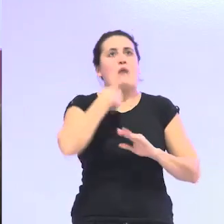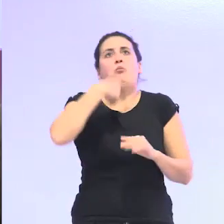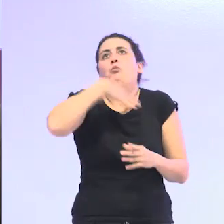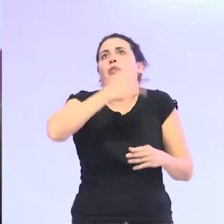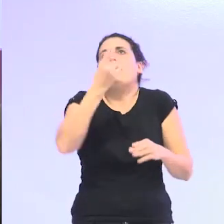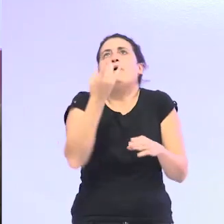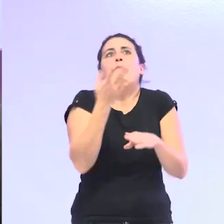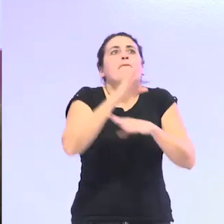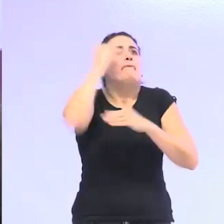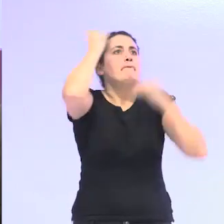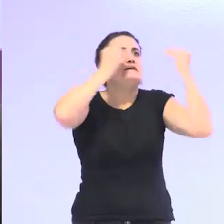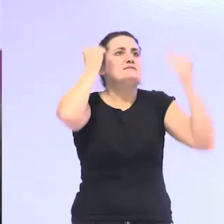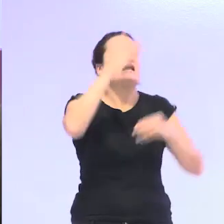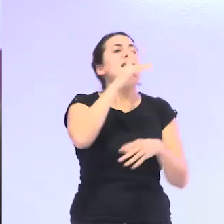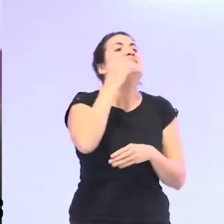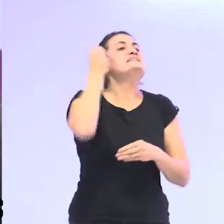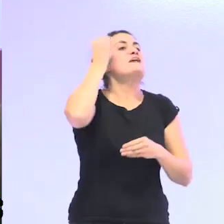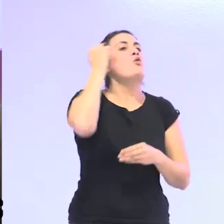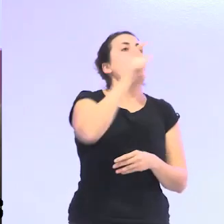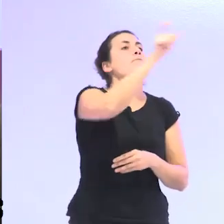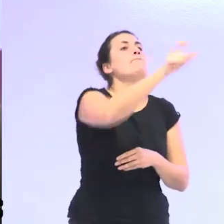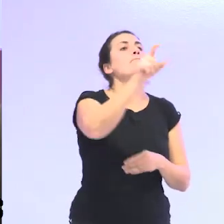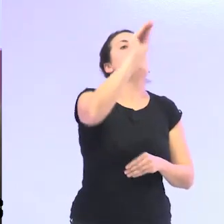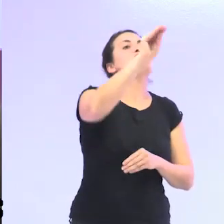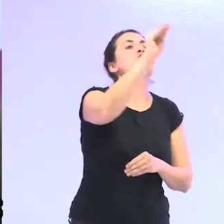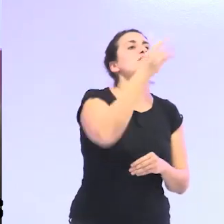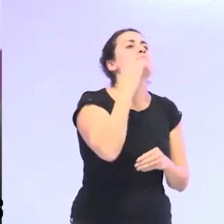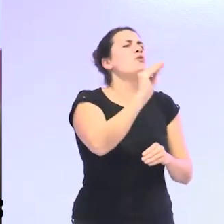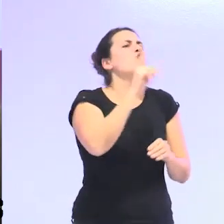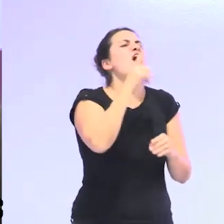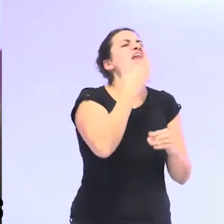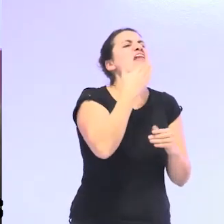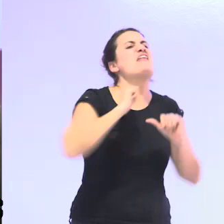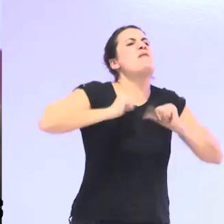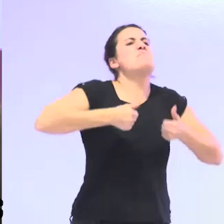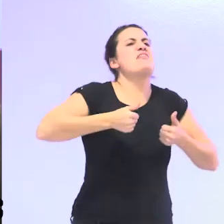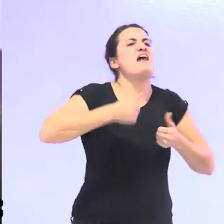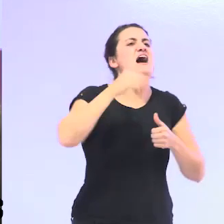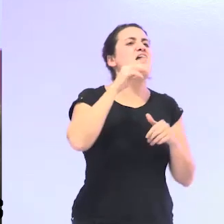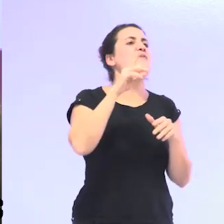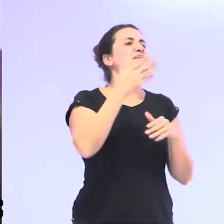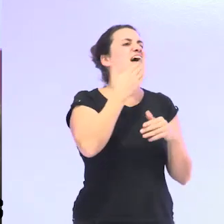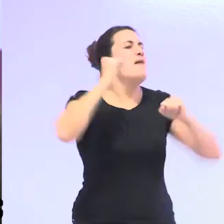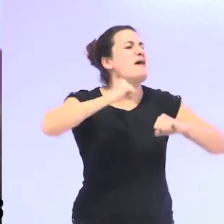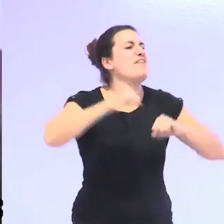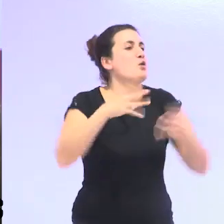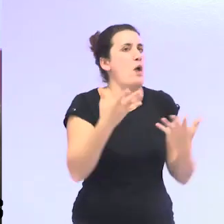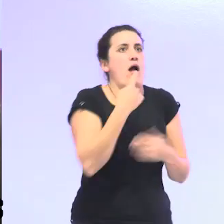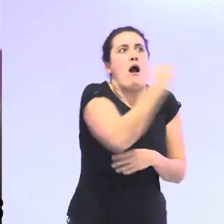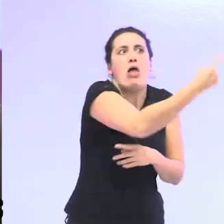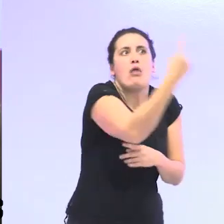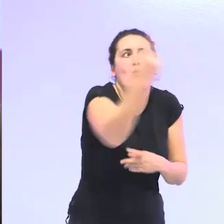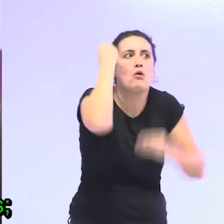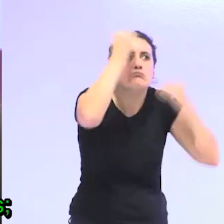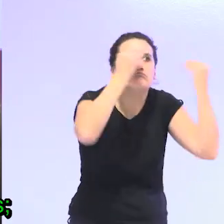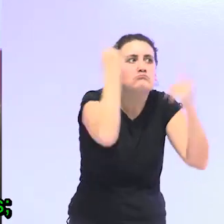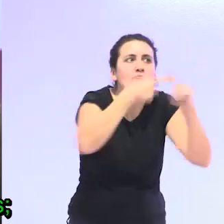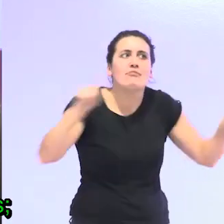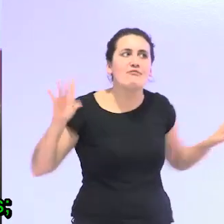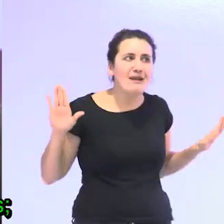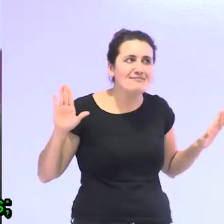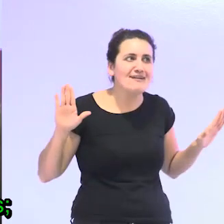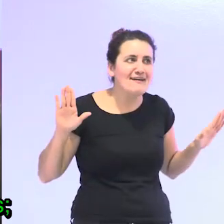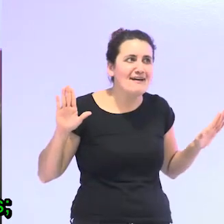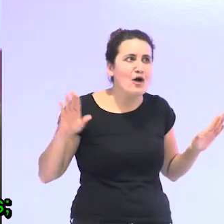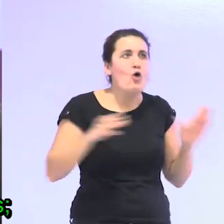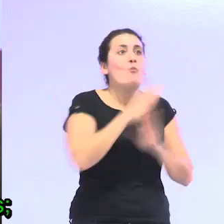aquí seguro que si os pregunto a qué edad uno se hace mayor aquí pueden salir 200.000 edades cada uno puede tener una edad distinta pero uno